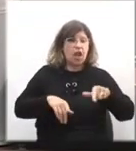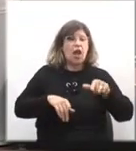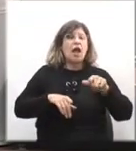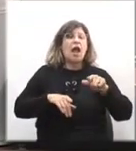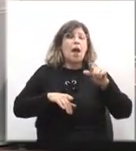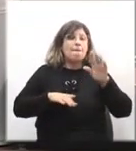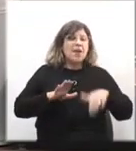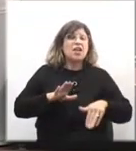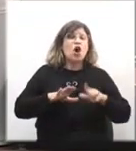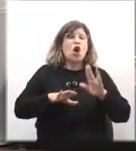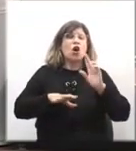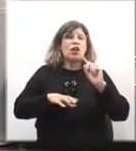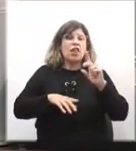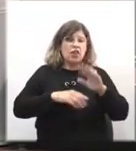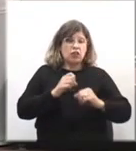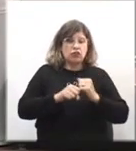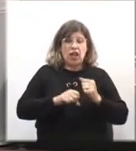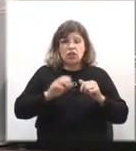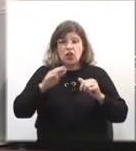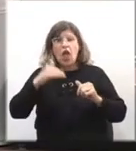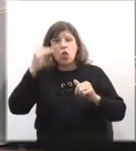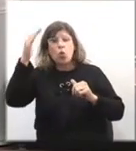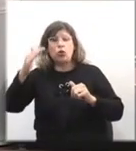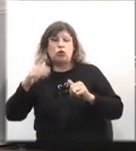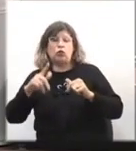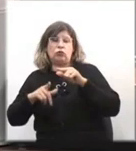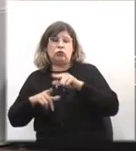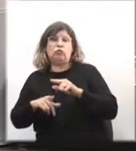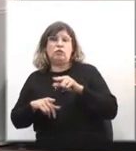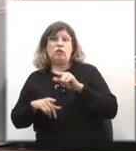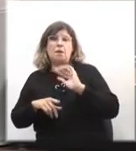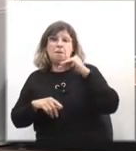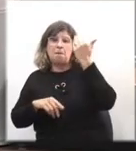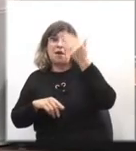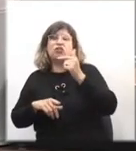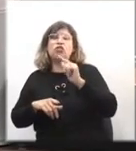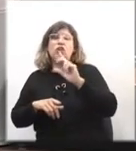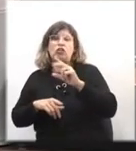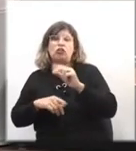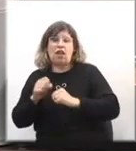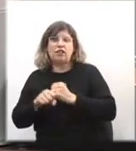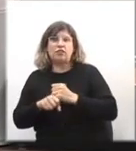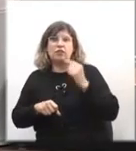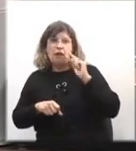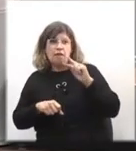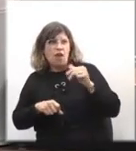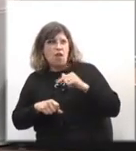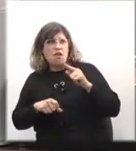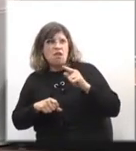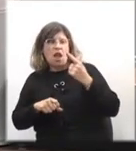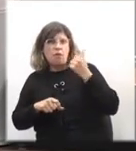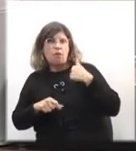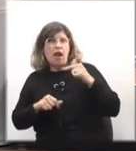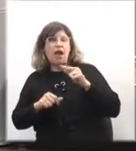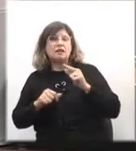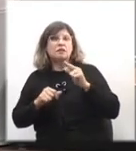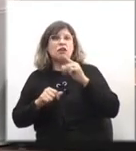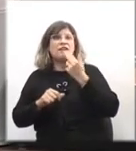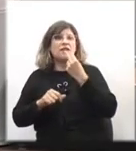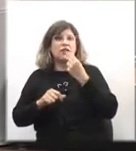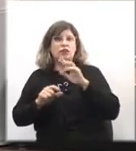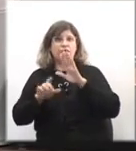años y a los adultos y niños mayores de 12 años. Esos niños de 12 años veían a sus padres a través de un cristal,